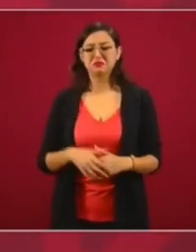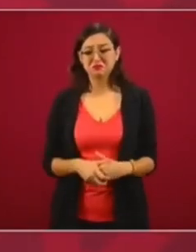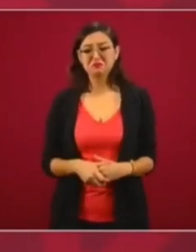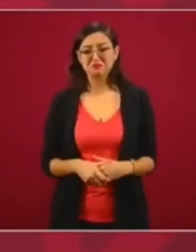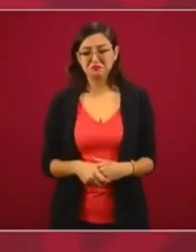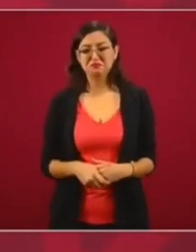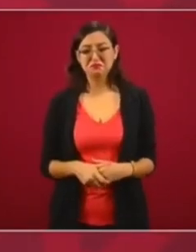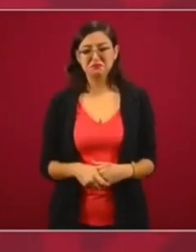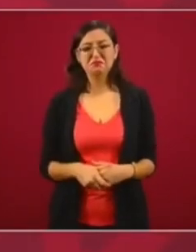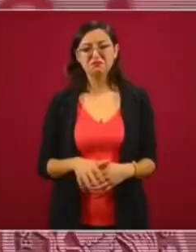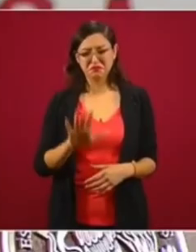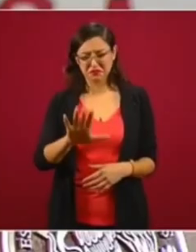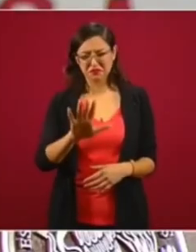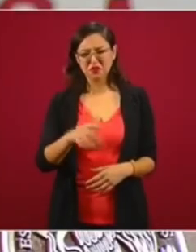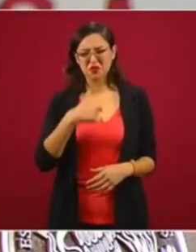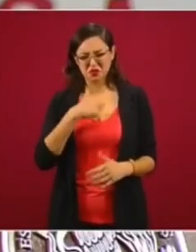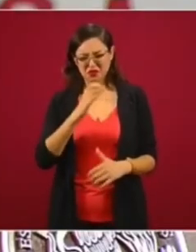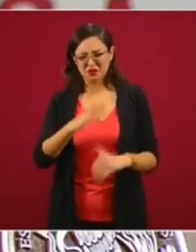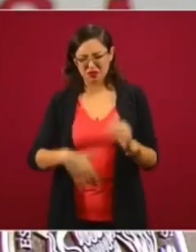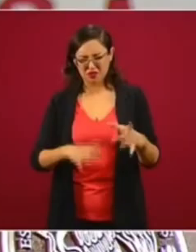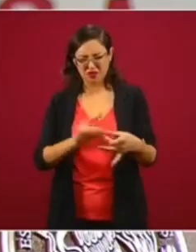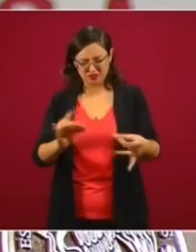Sí, déjame que yo termine.